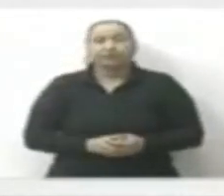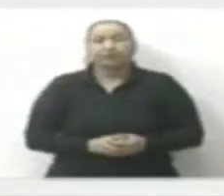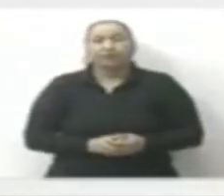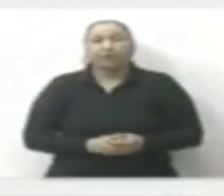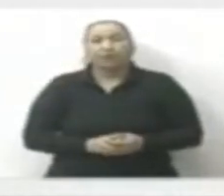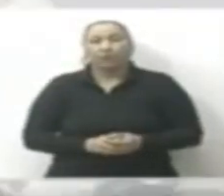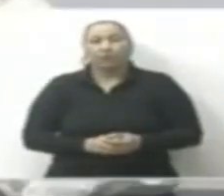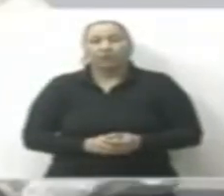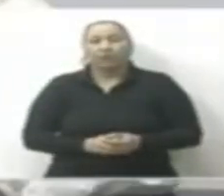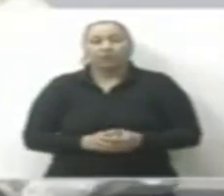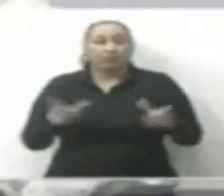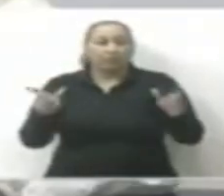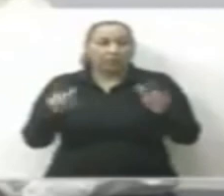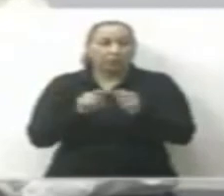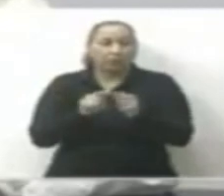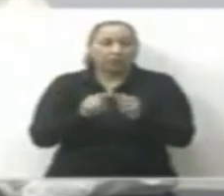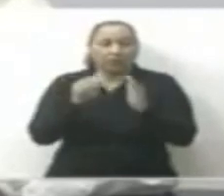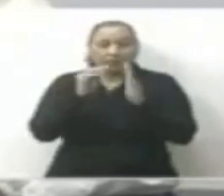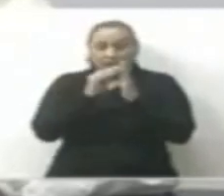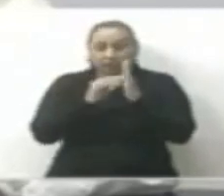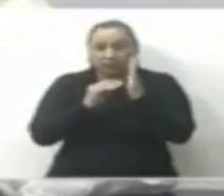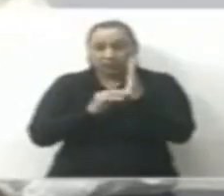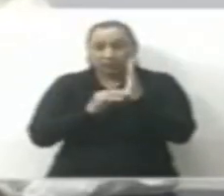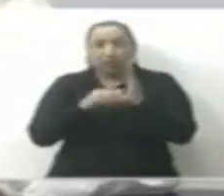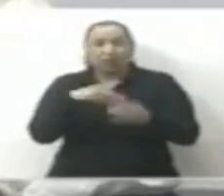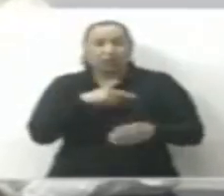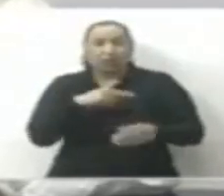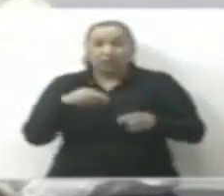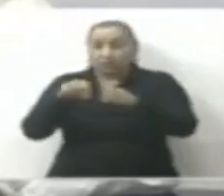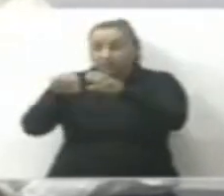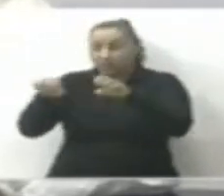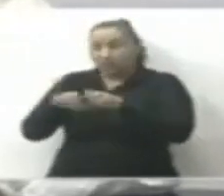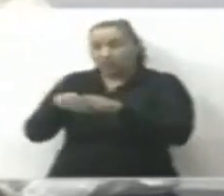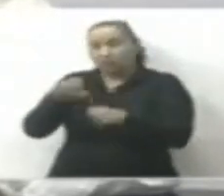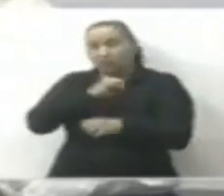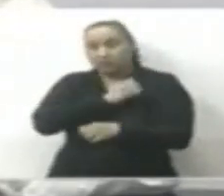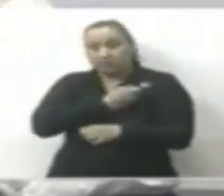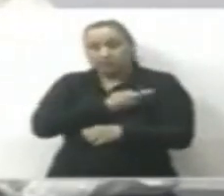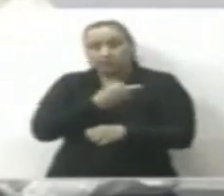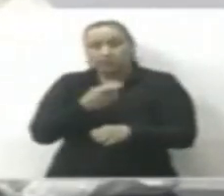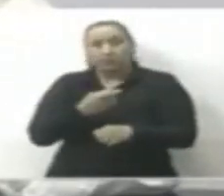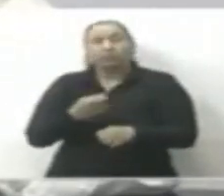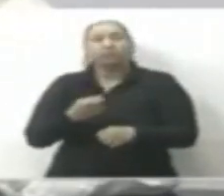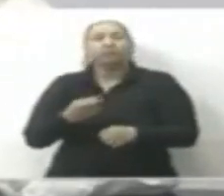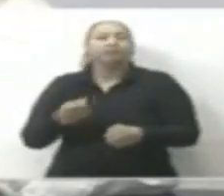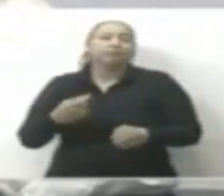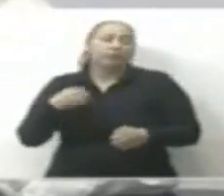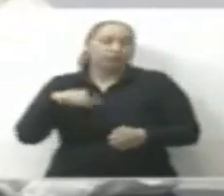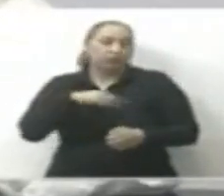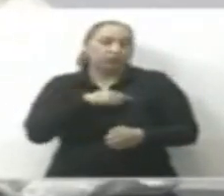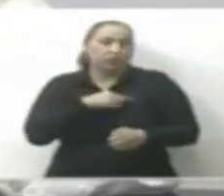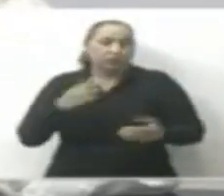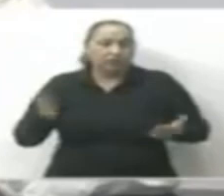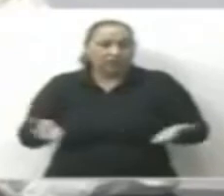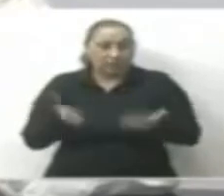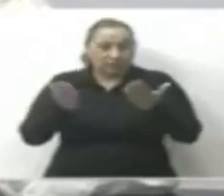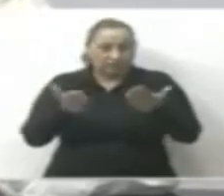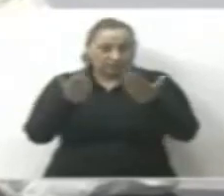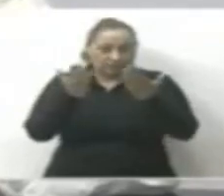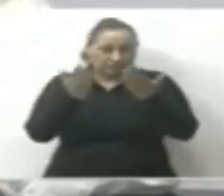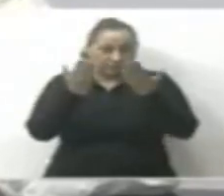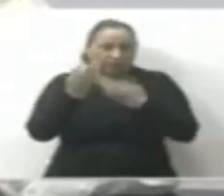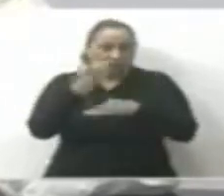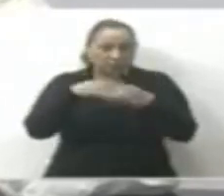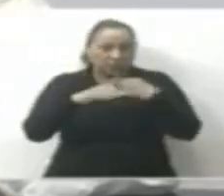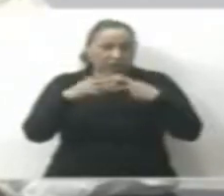Para concluir este reporte, a nombre de todo el equipo de salud, enviamos nuestro ánimo y deseos de fortaleza a